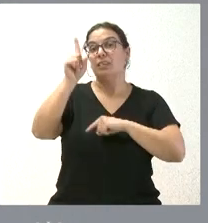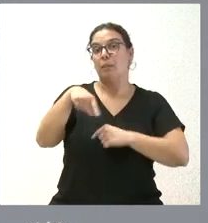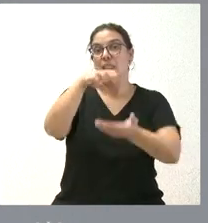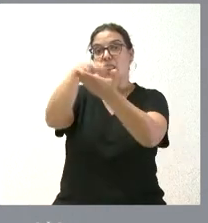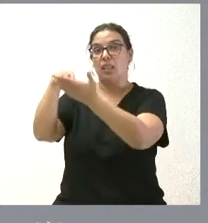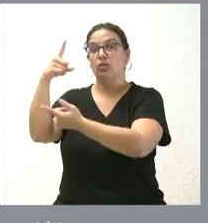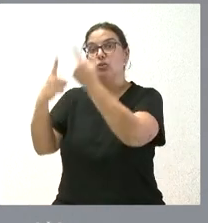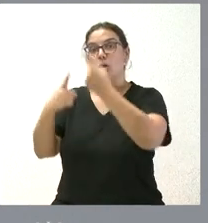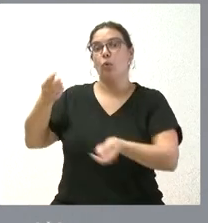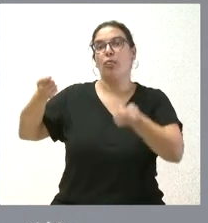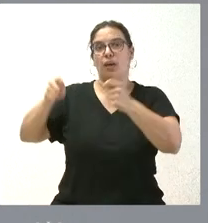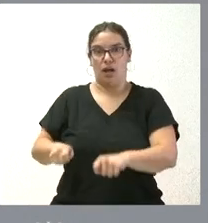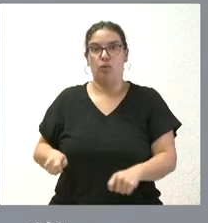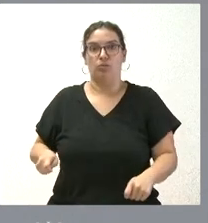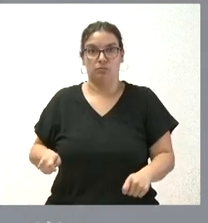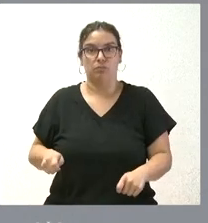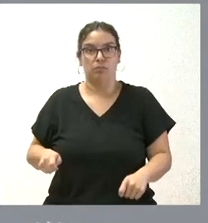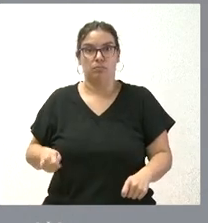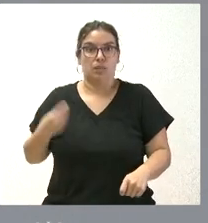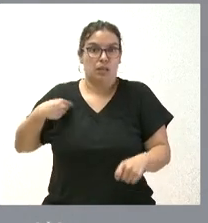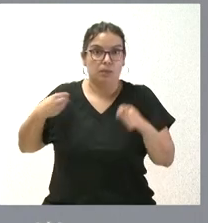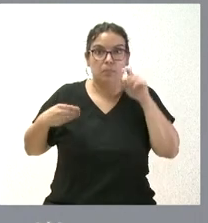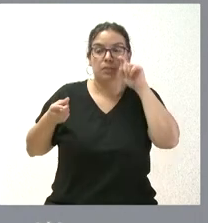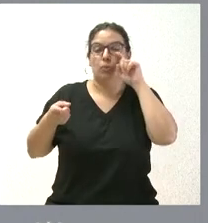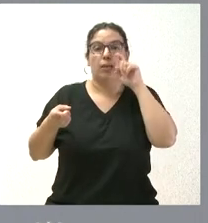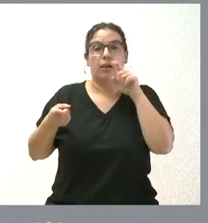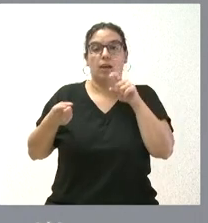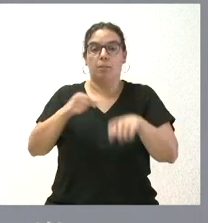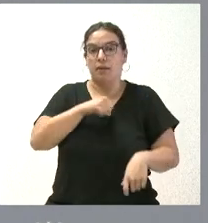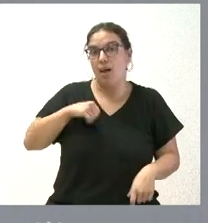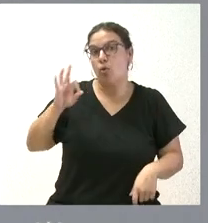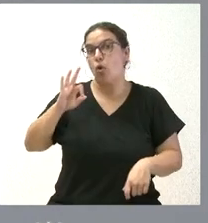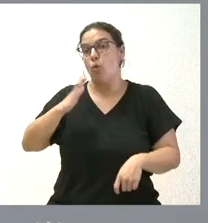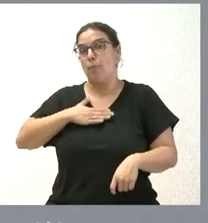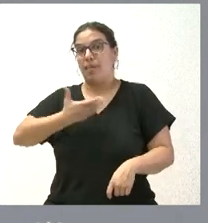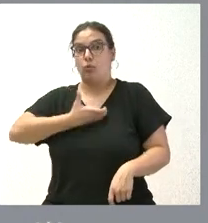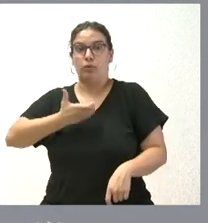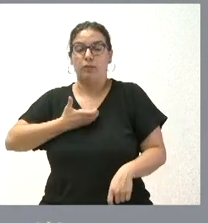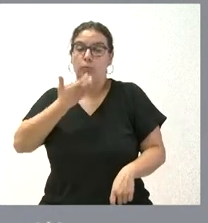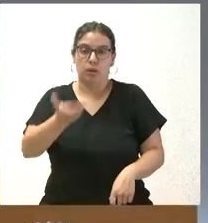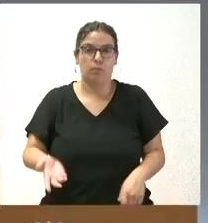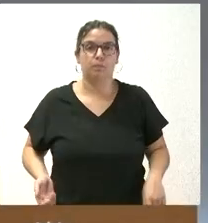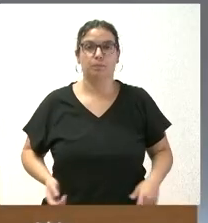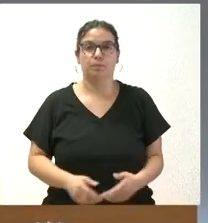centros de las corporaciones locales o incluso de carácter privado que hubieran podido prestar servicios en este ámbito.